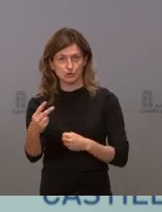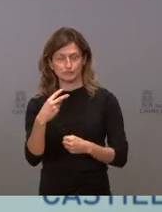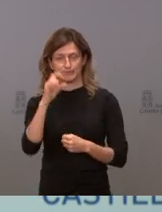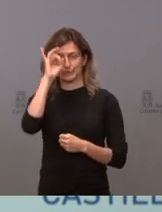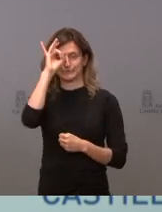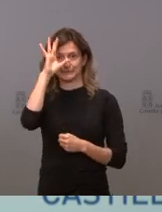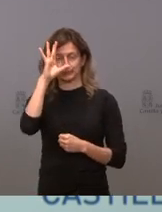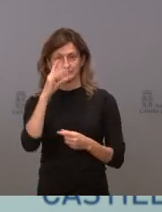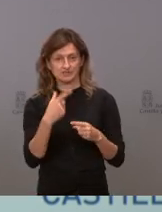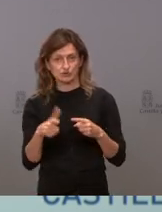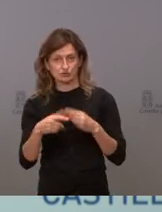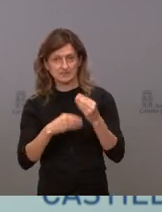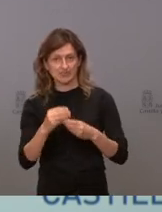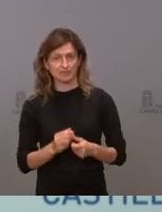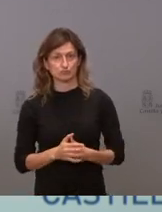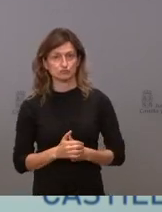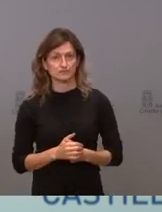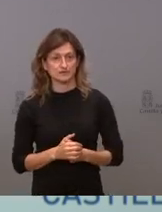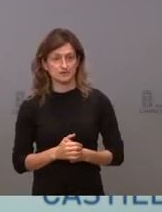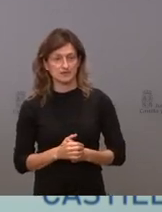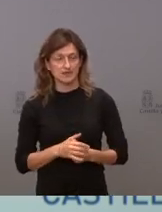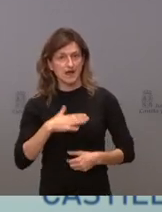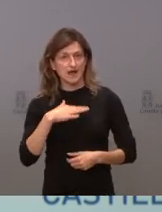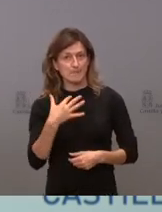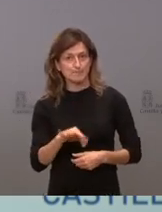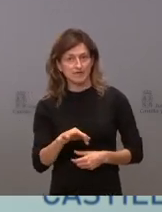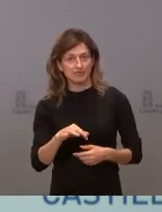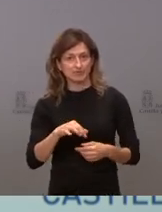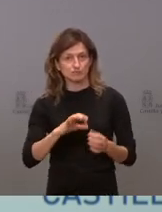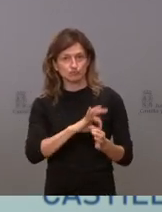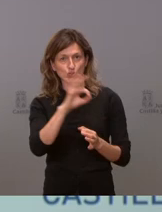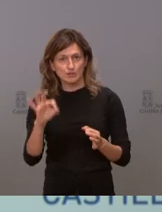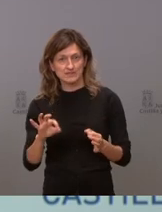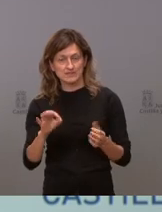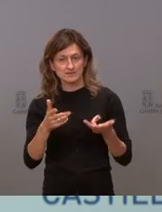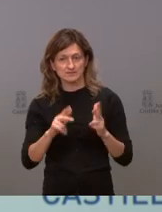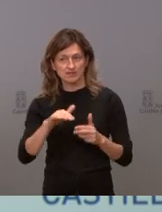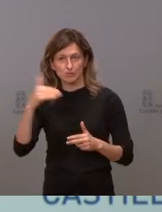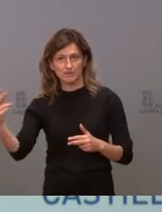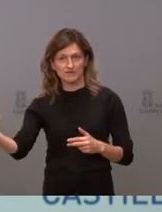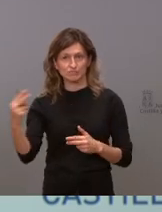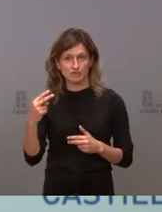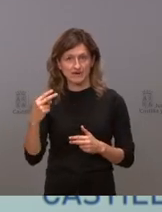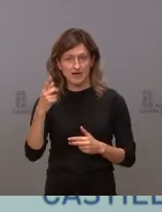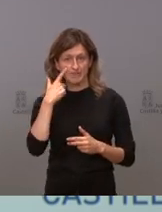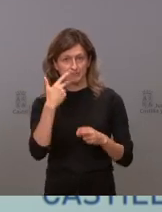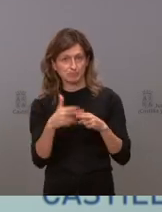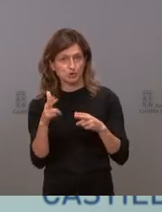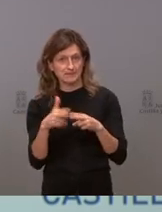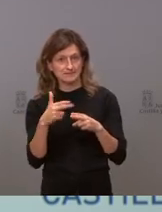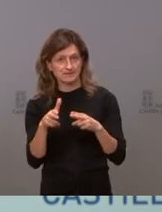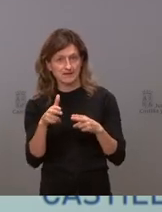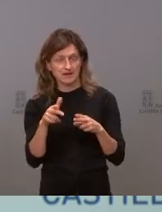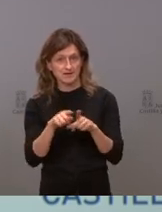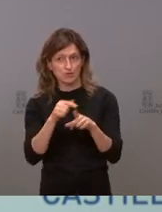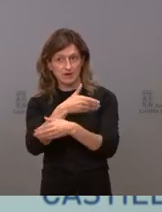cuando hacemos algunas cosas. Ser capaz de estar todo el día sentado y viéndolo desde fuera intentando ver a la política como la